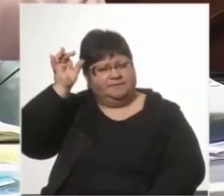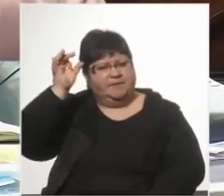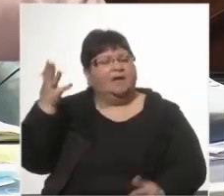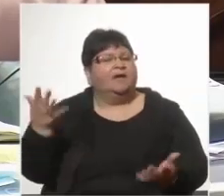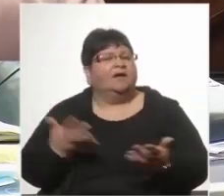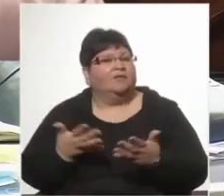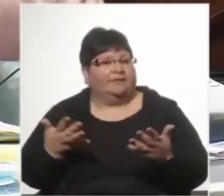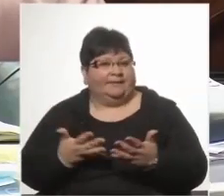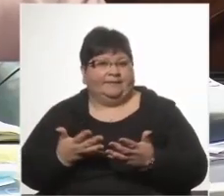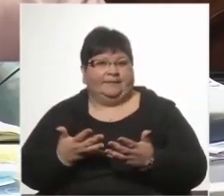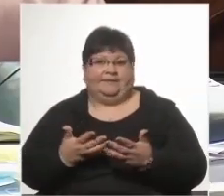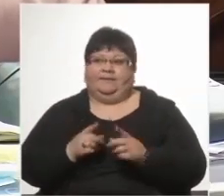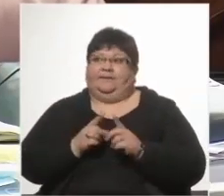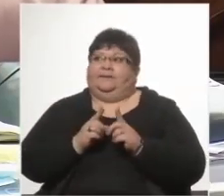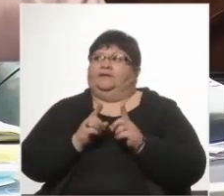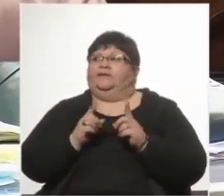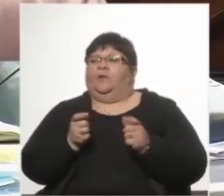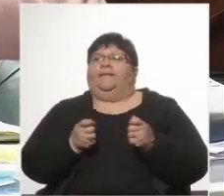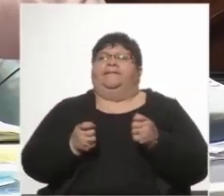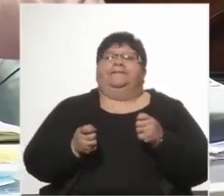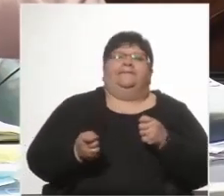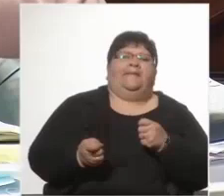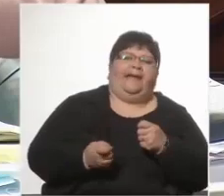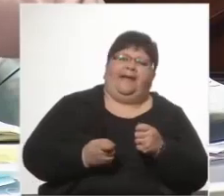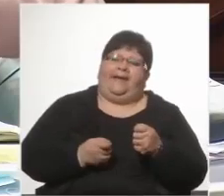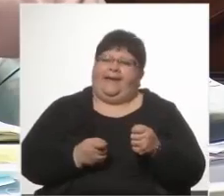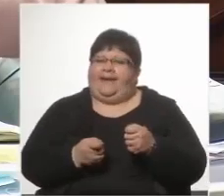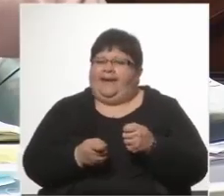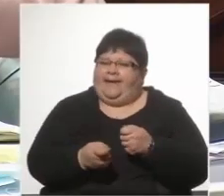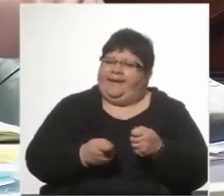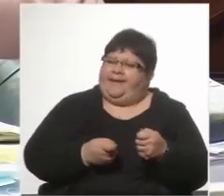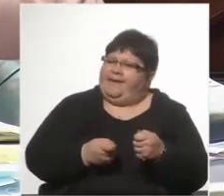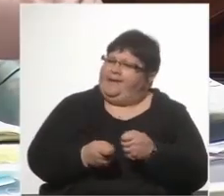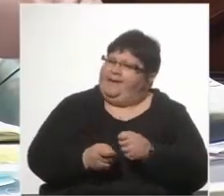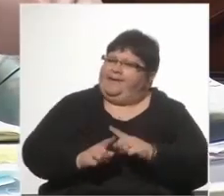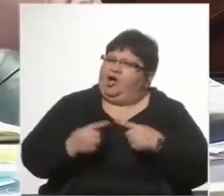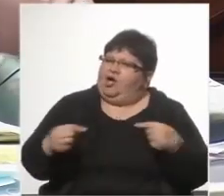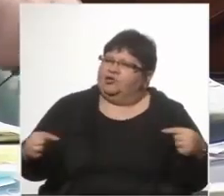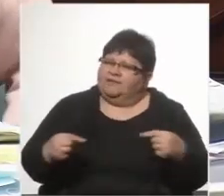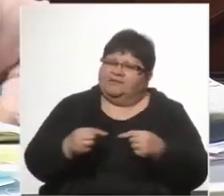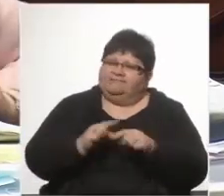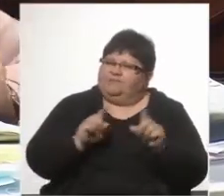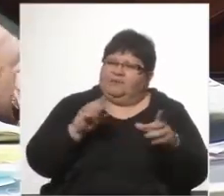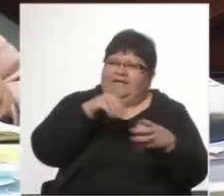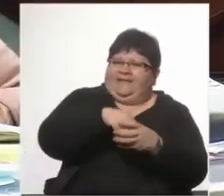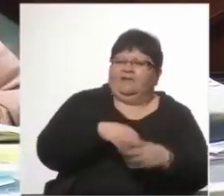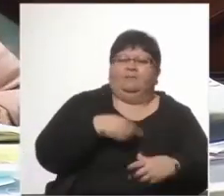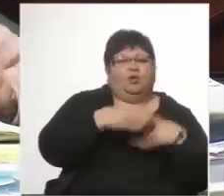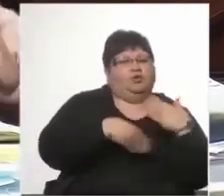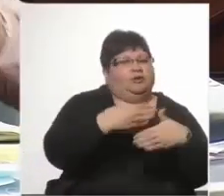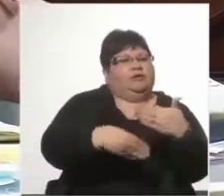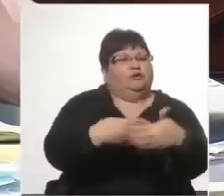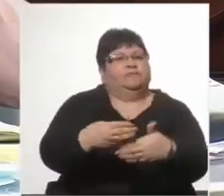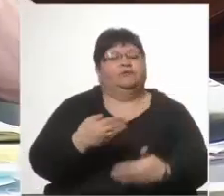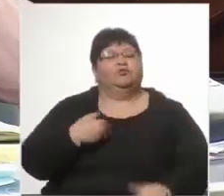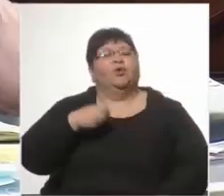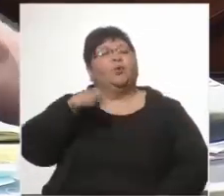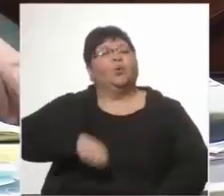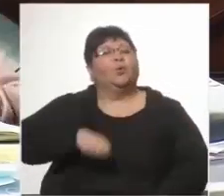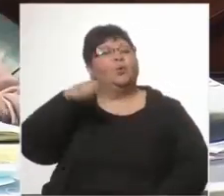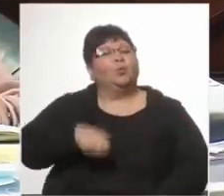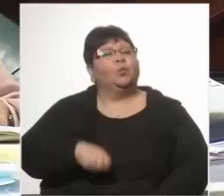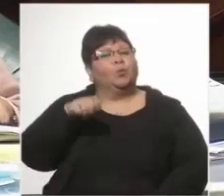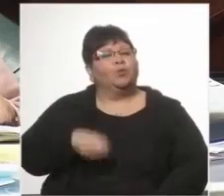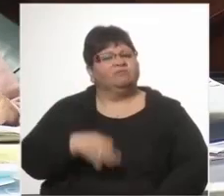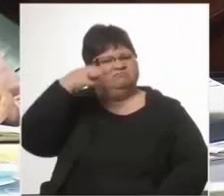no empecemos a manejar cosas que no corresponden al proceso. Como yo soy estrictamente jurídica en esta